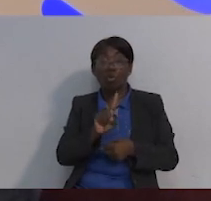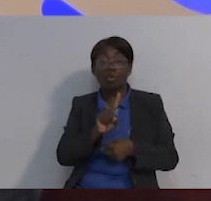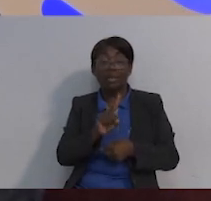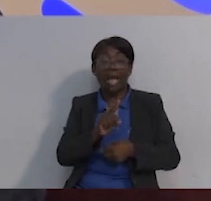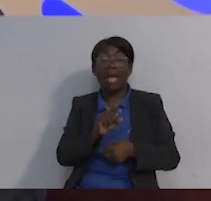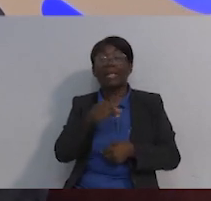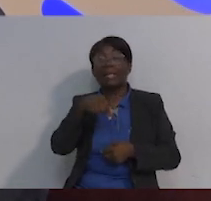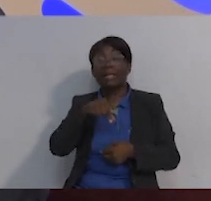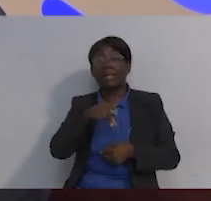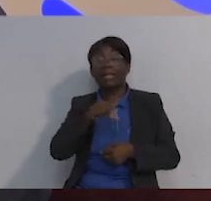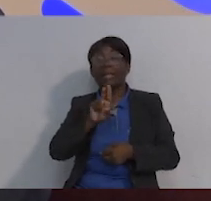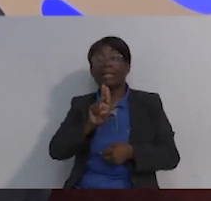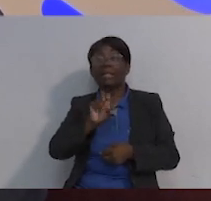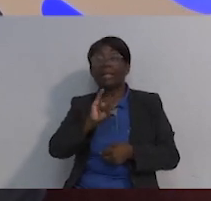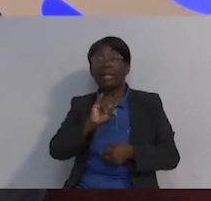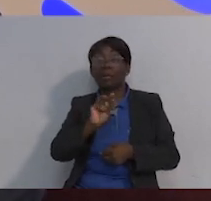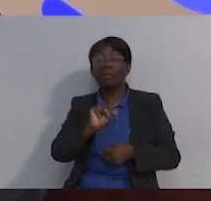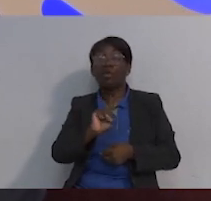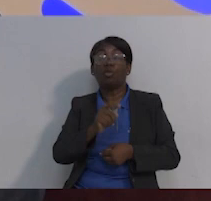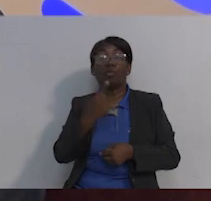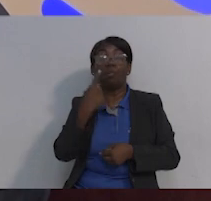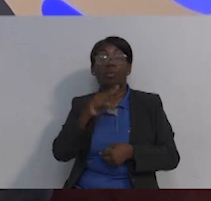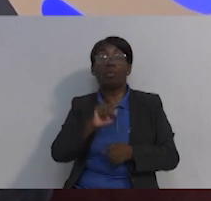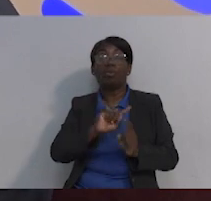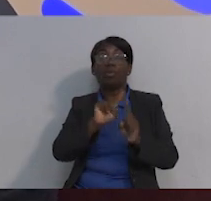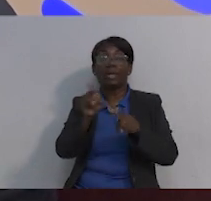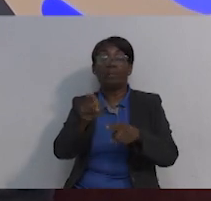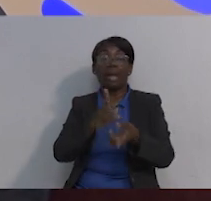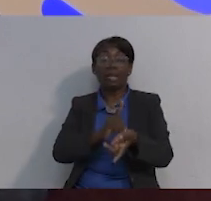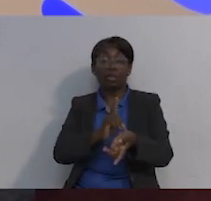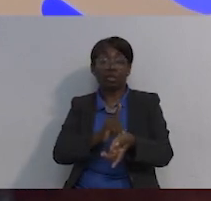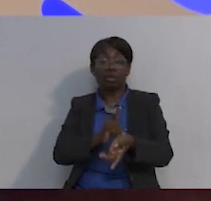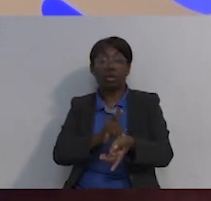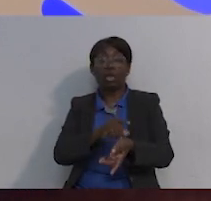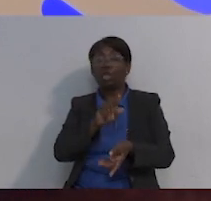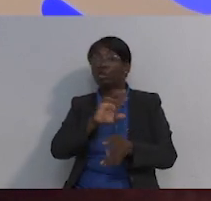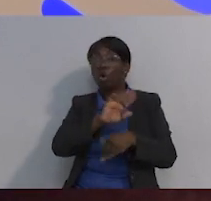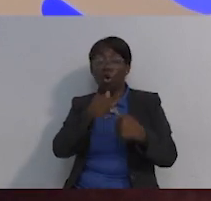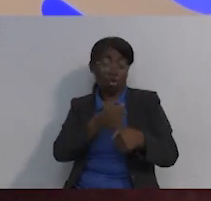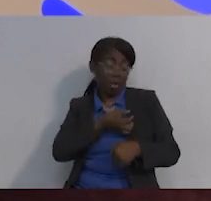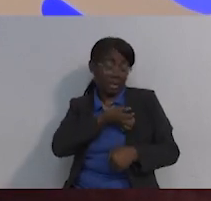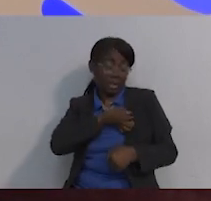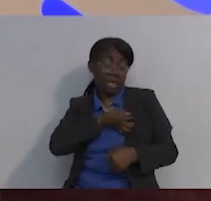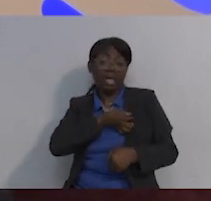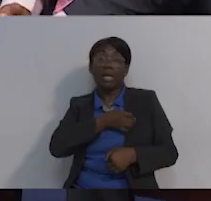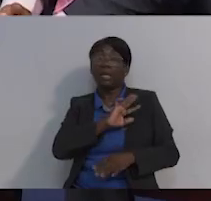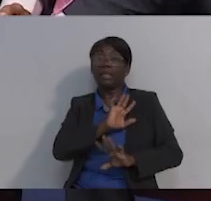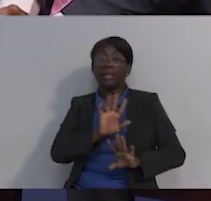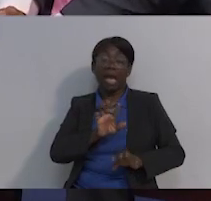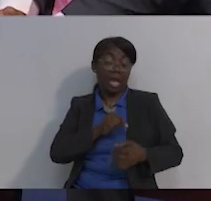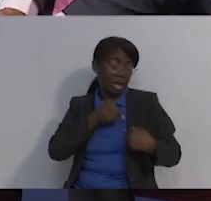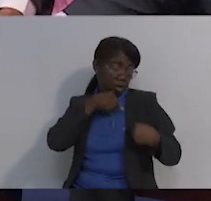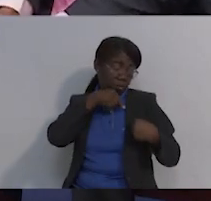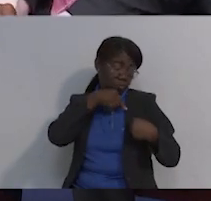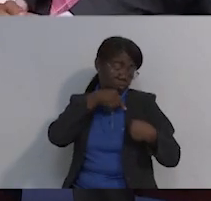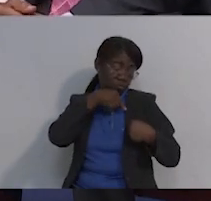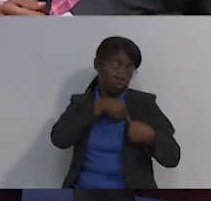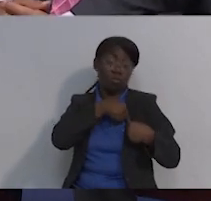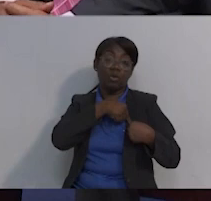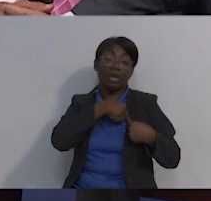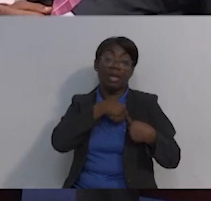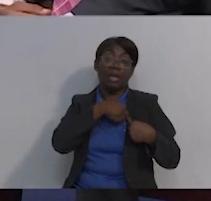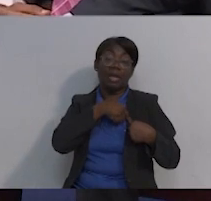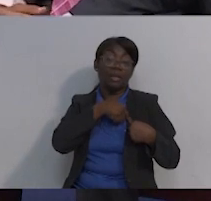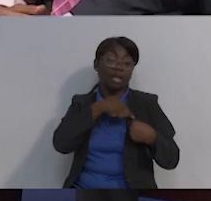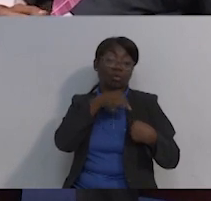ya está instalado y básicamente no hay punción, si no se conectan directamente al puerto que está instalado. Y en su experiencia, por ejemplo, ella